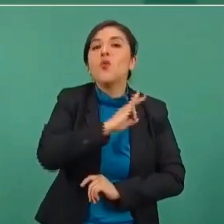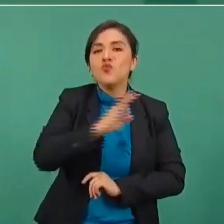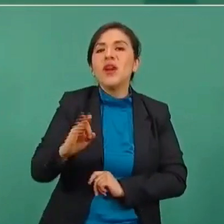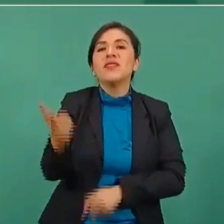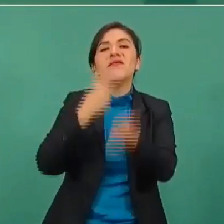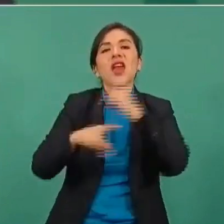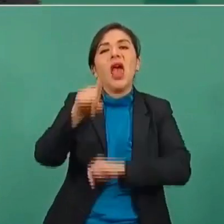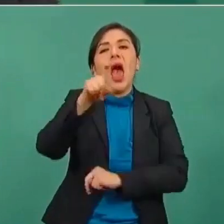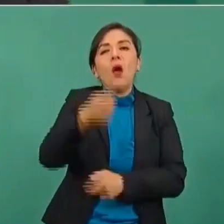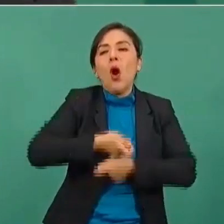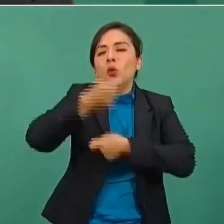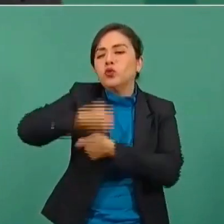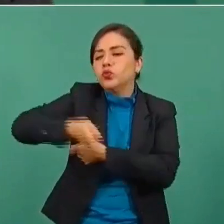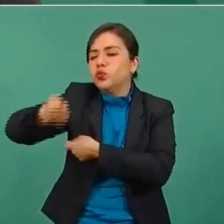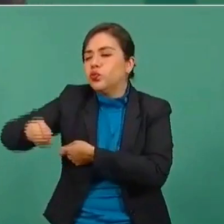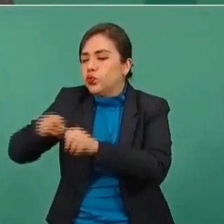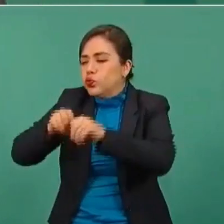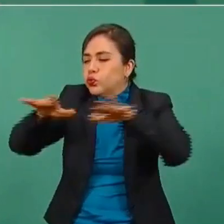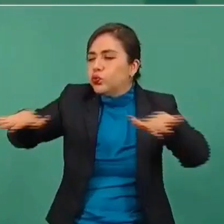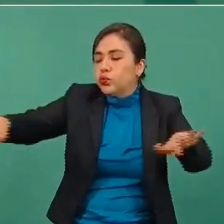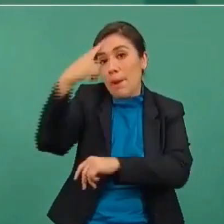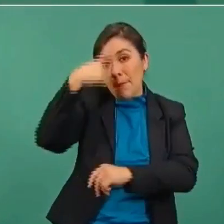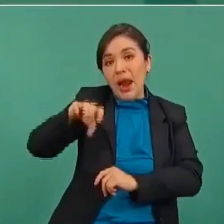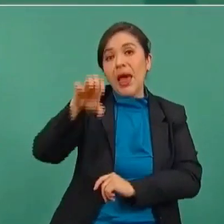hasta 60 mil hectáreas.